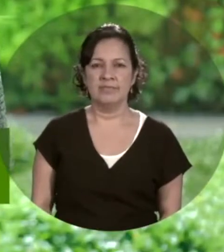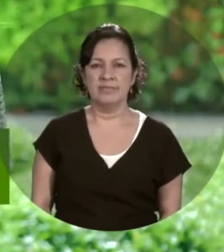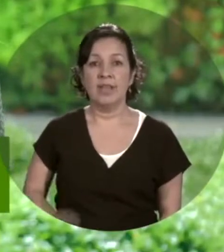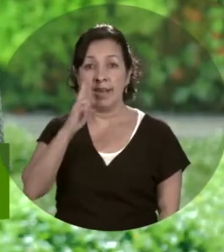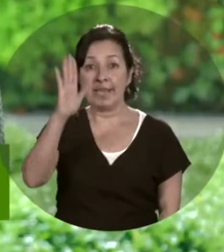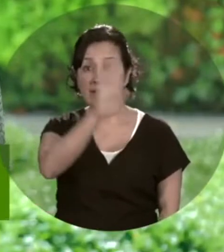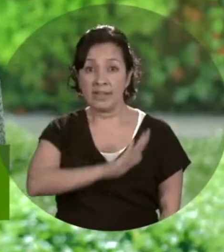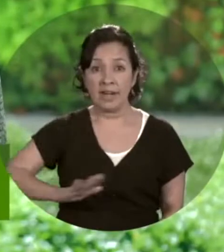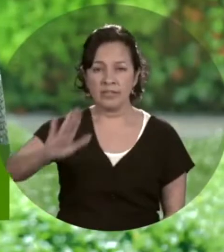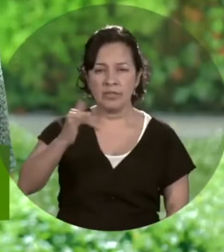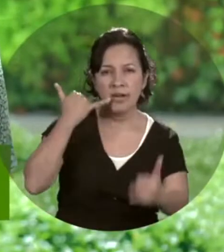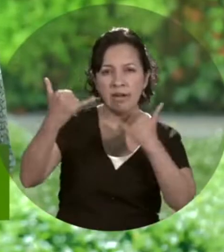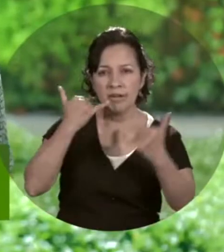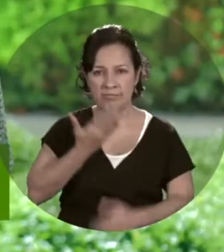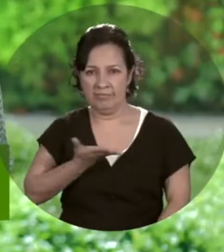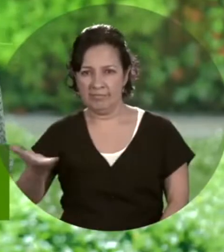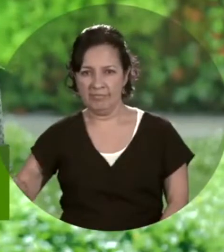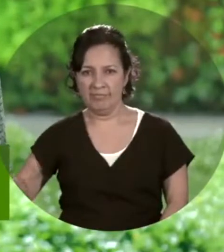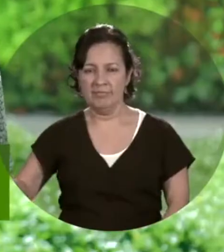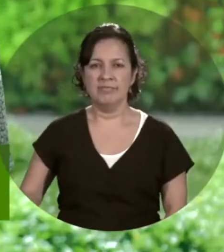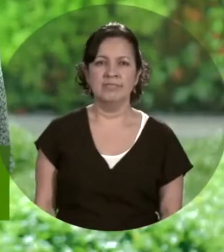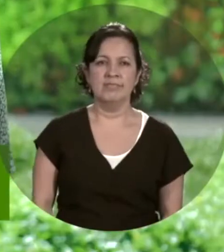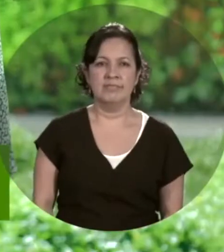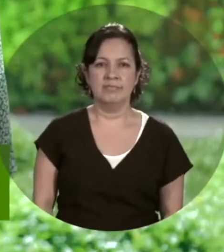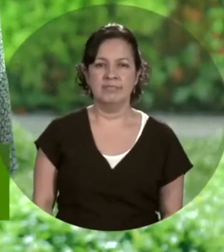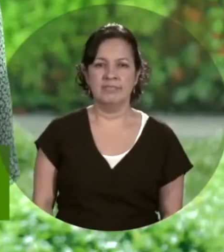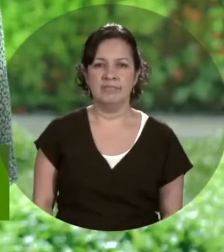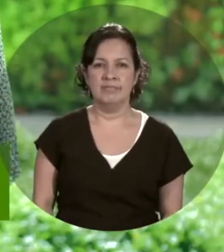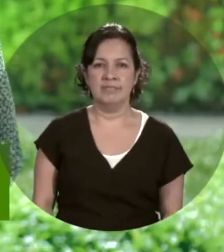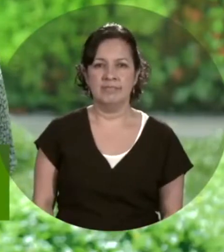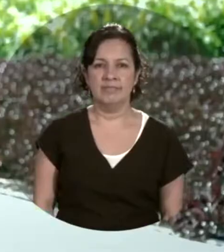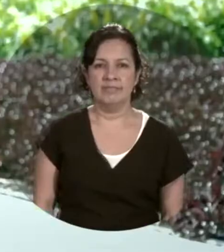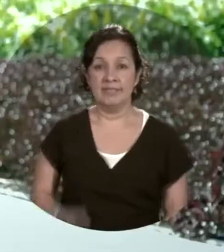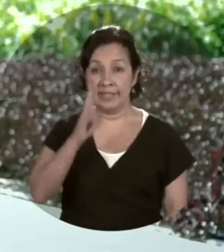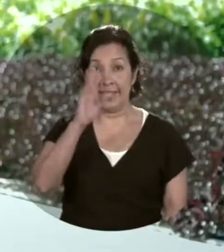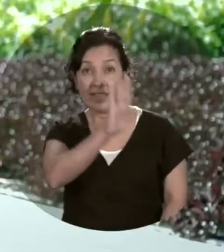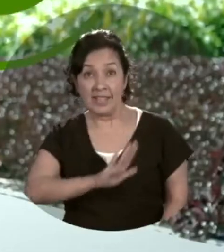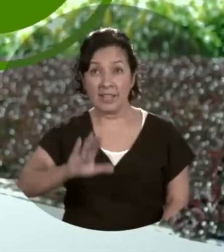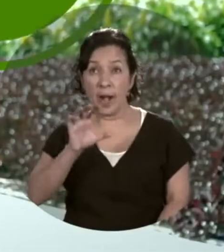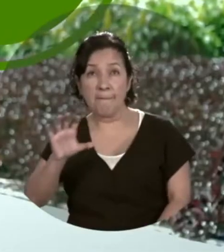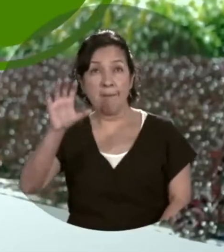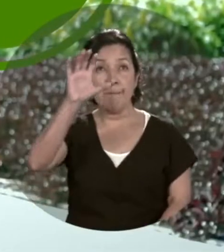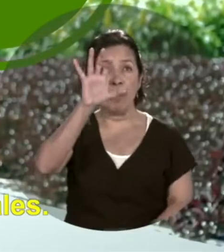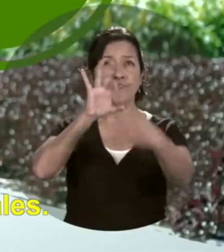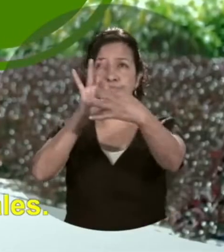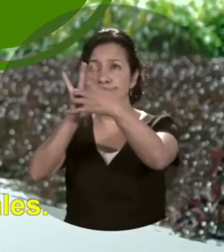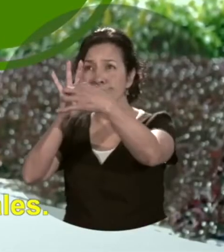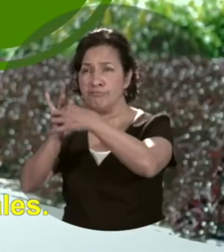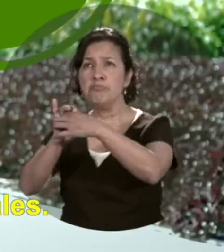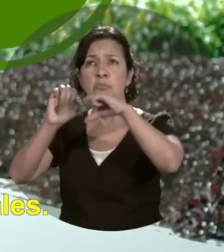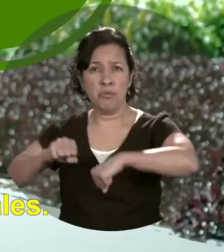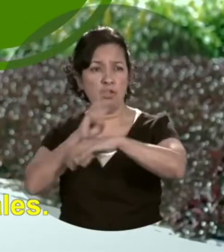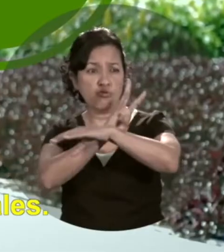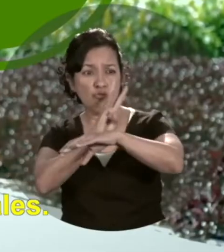nacional 0 18 mil 51 55 52 opción 2 te invitamos a consultar más opciones laborales